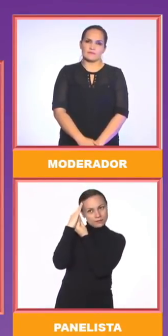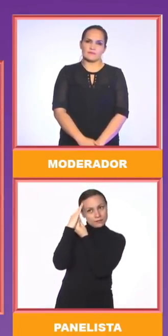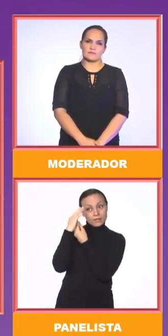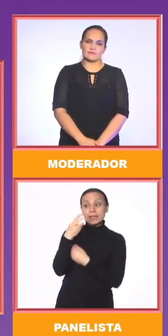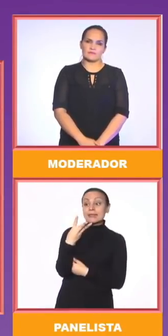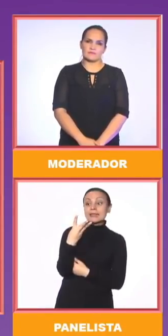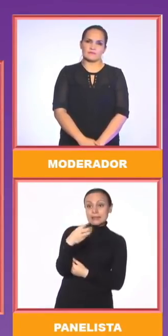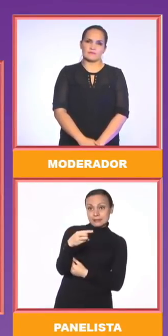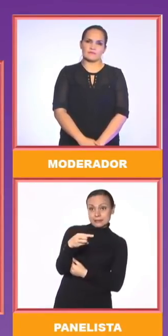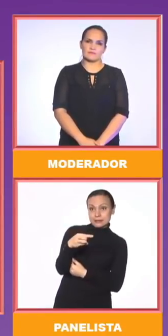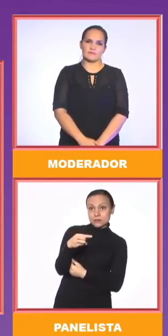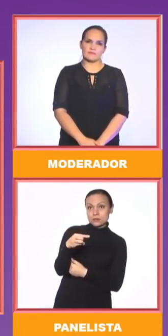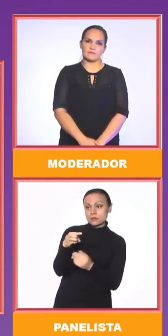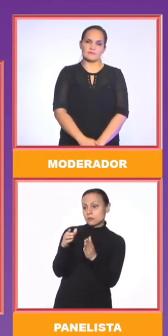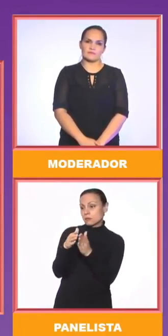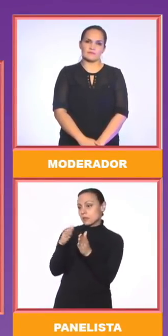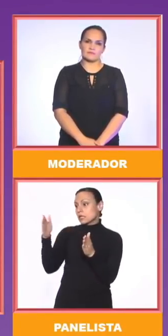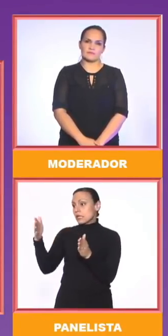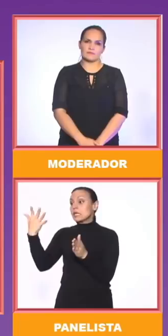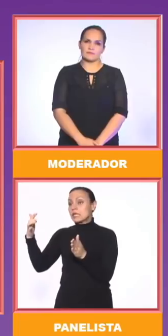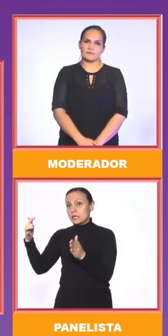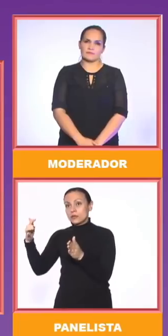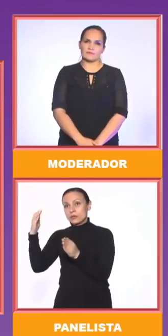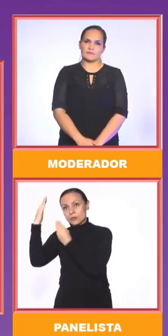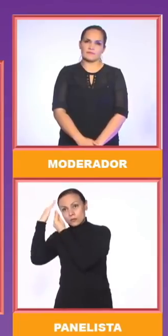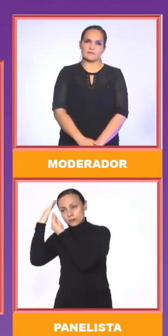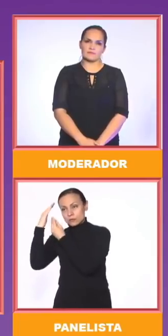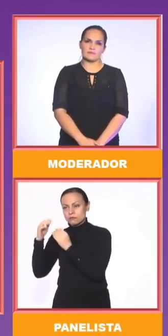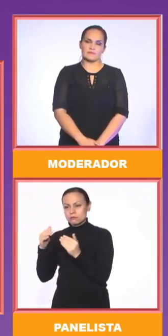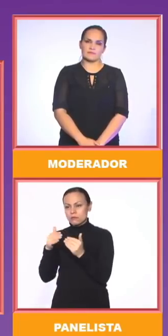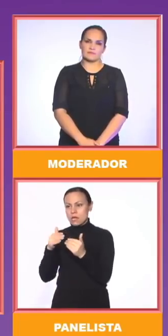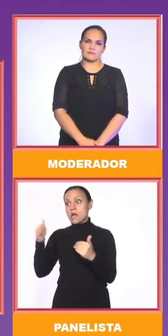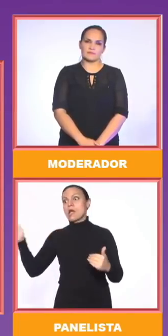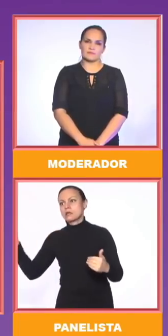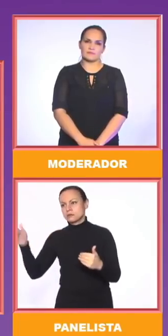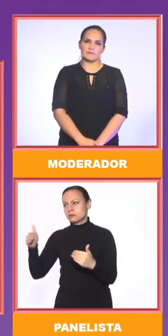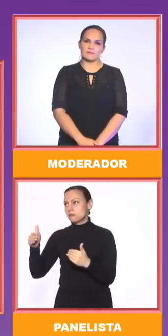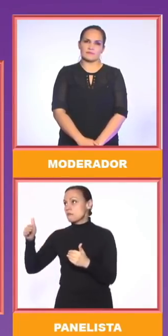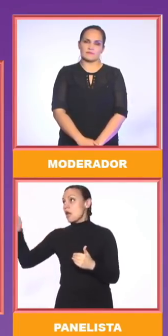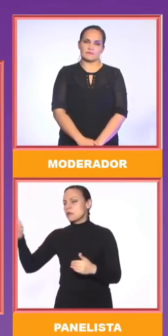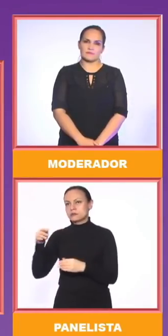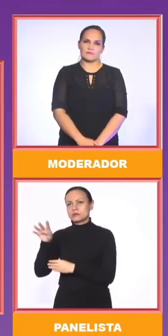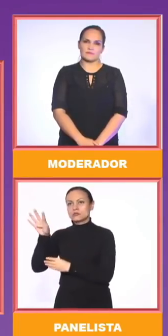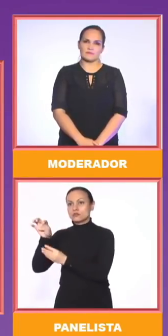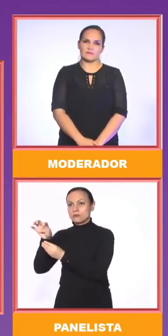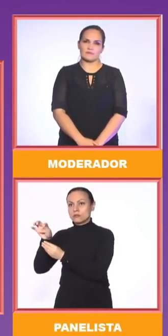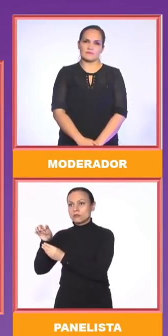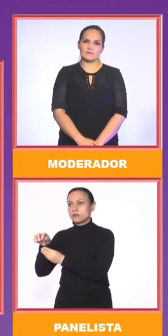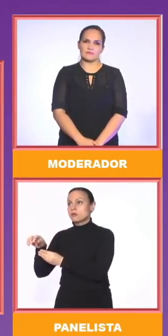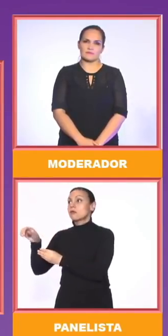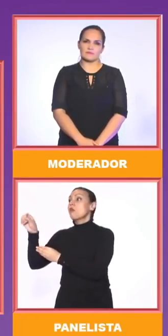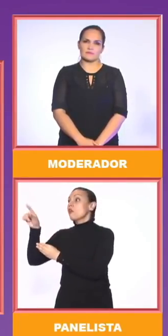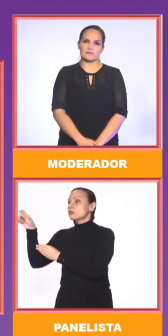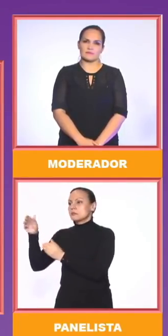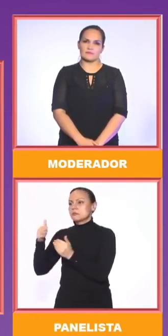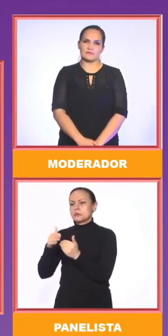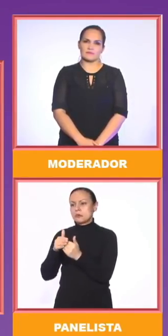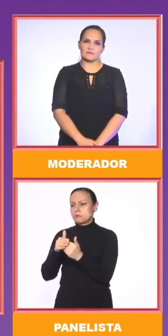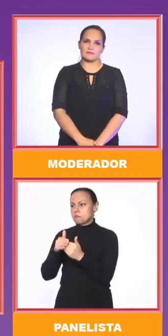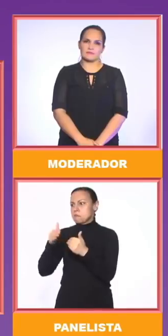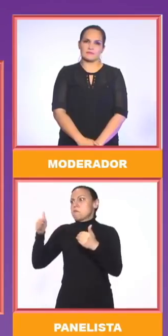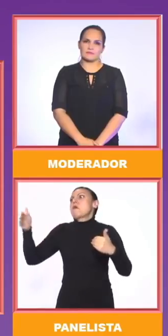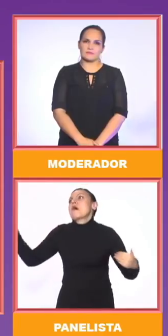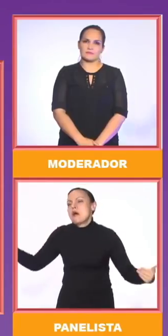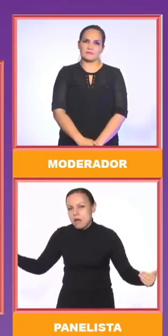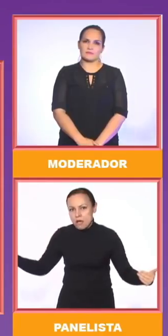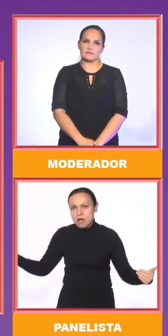quinto, la brecha es más alta. Y cuando mira en noveno, la brecha todavía es más alta. Que cuando mira en once,